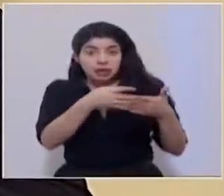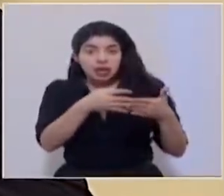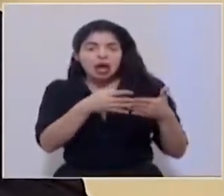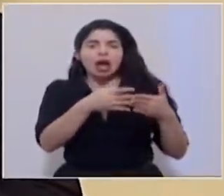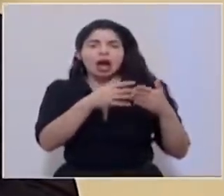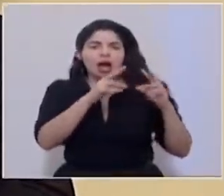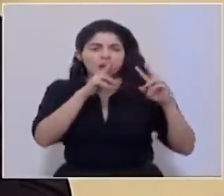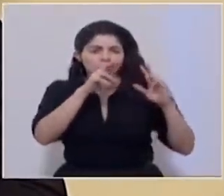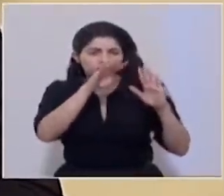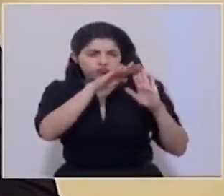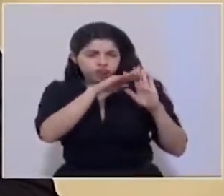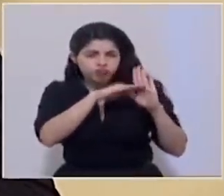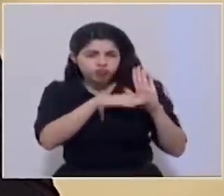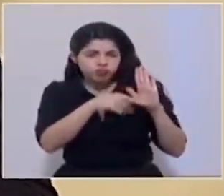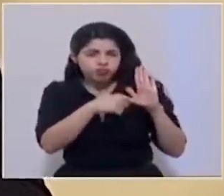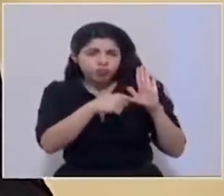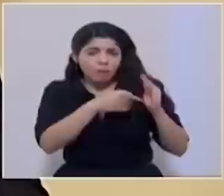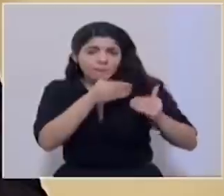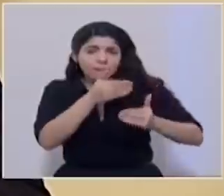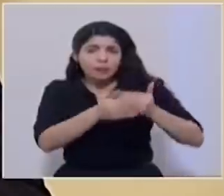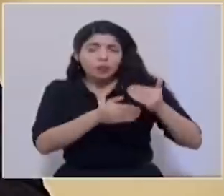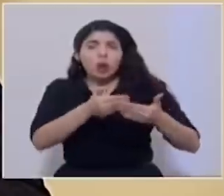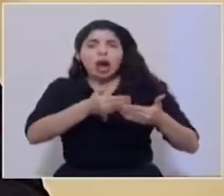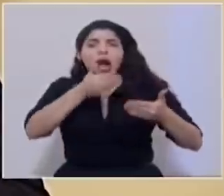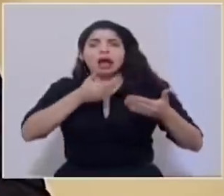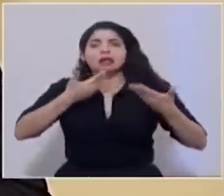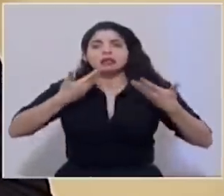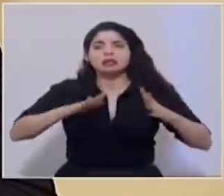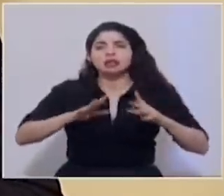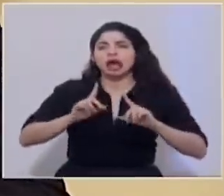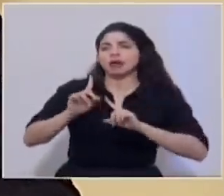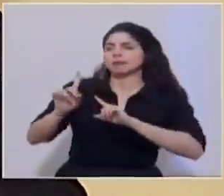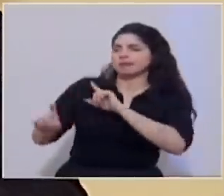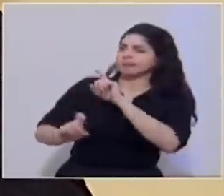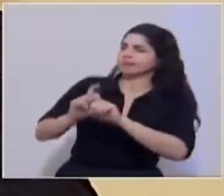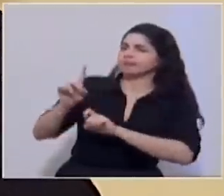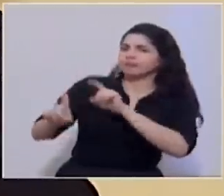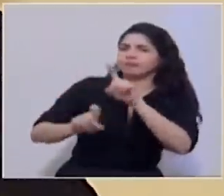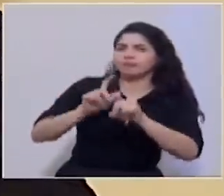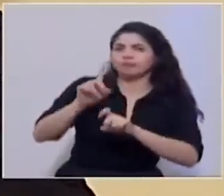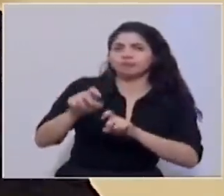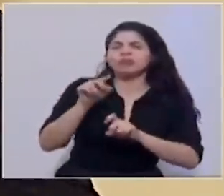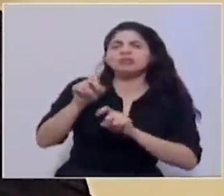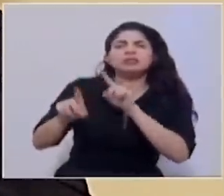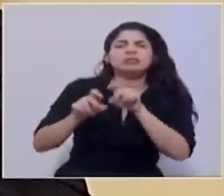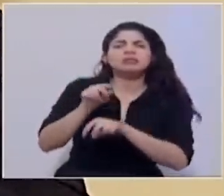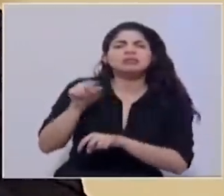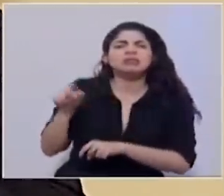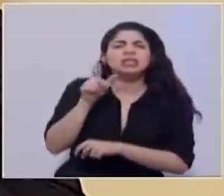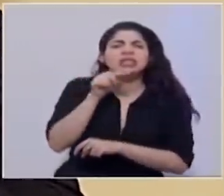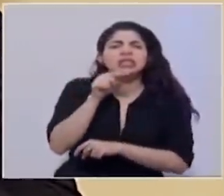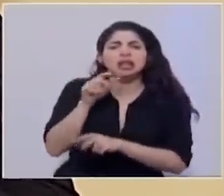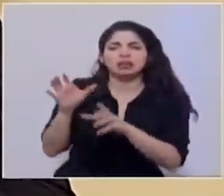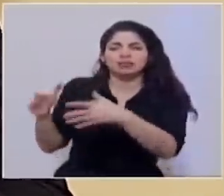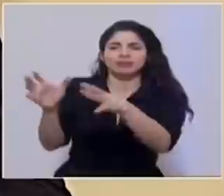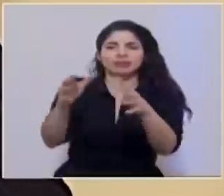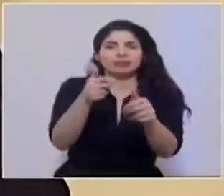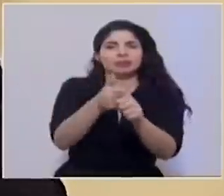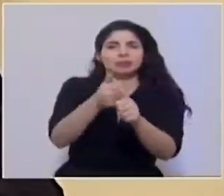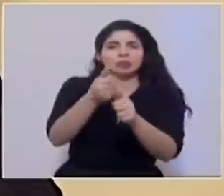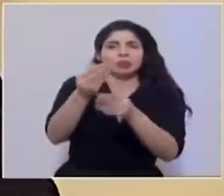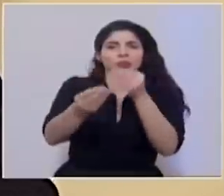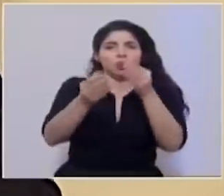medidas también ha pasado por un tamizaje, por un periodo de consultas con los distintos actividades productivas,